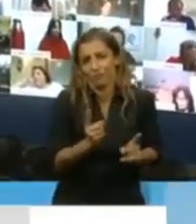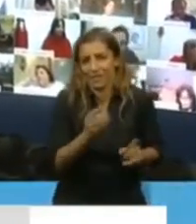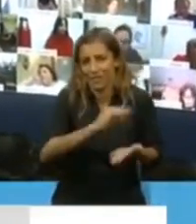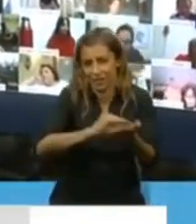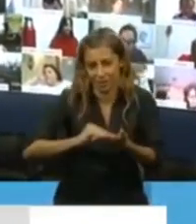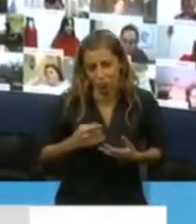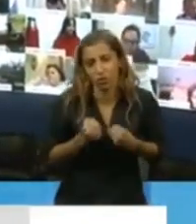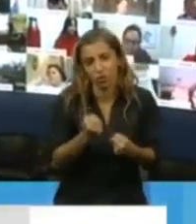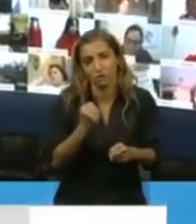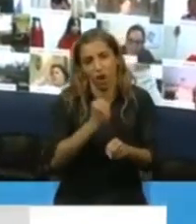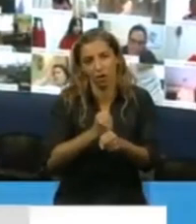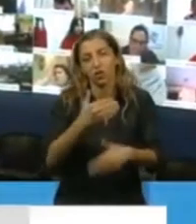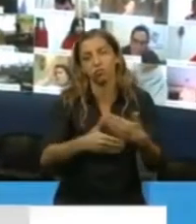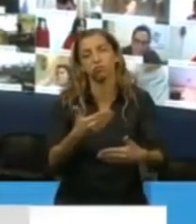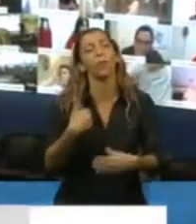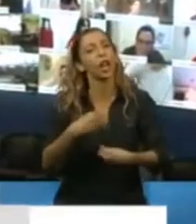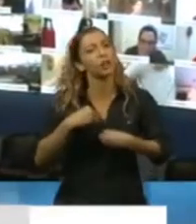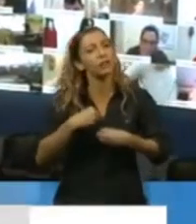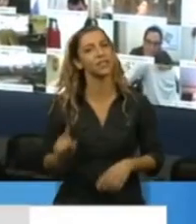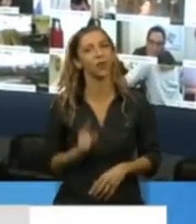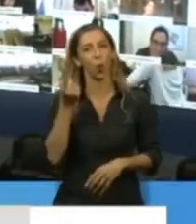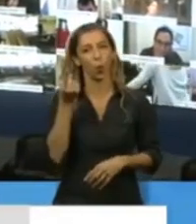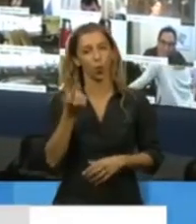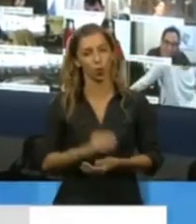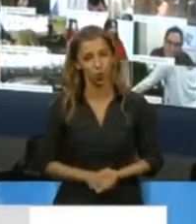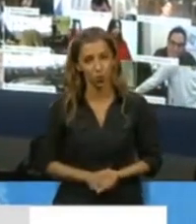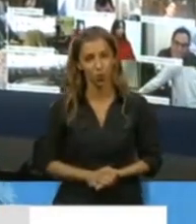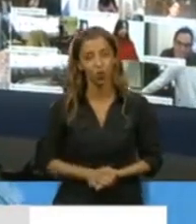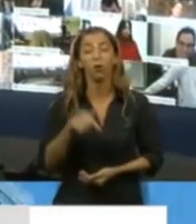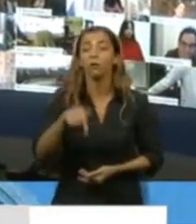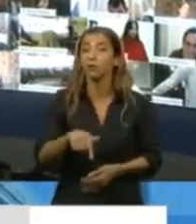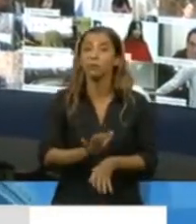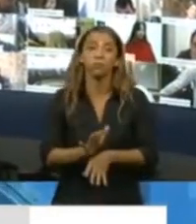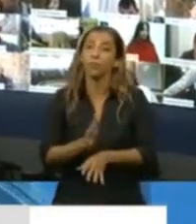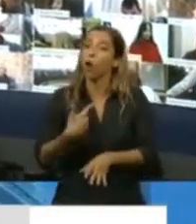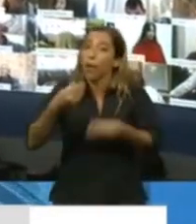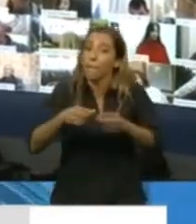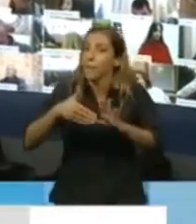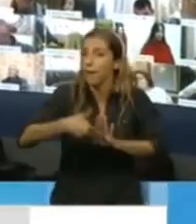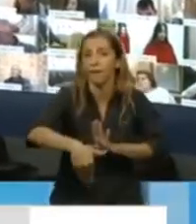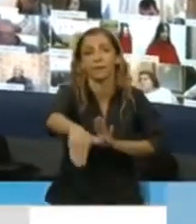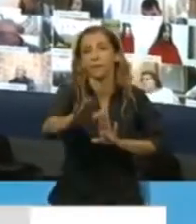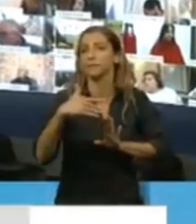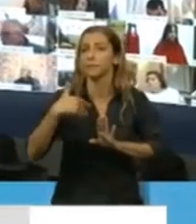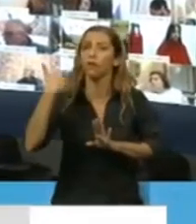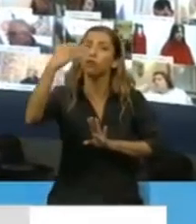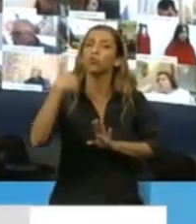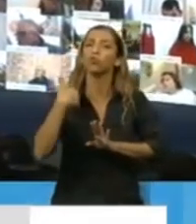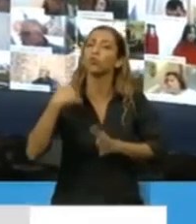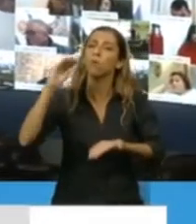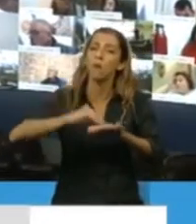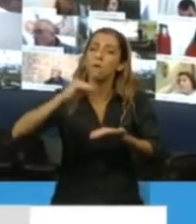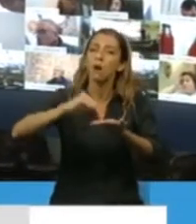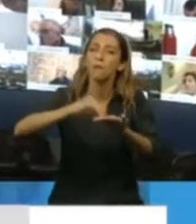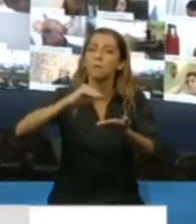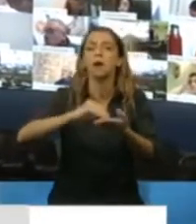estoy muy orgulloso de lo que podemos hacer, pero este es solo el comienzo de lo que vamos a tener que hacer todos juntos. Acá se ha dicho esta